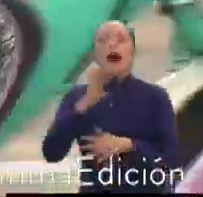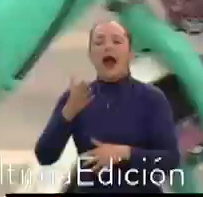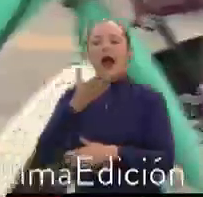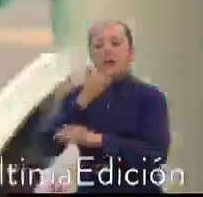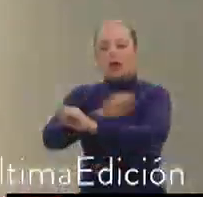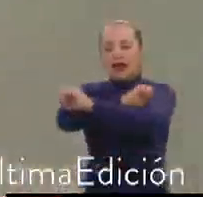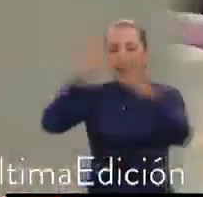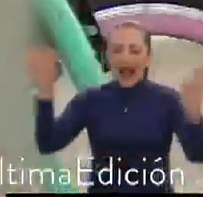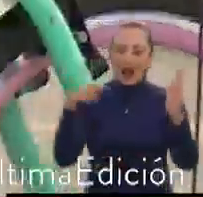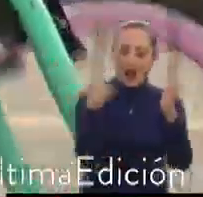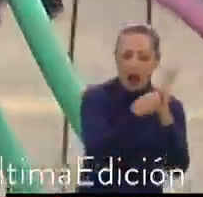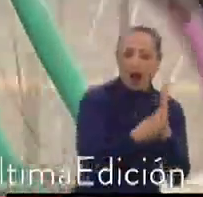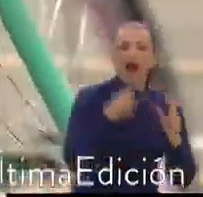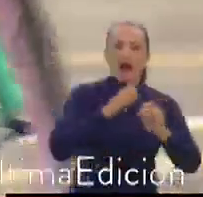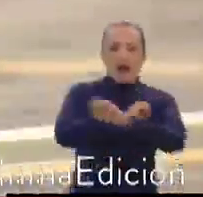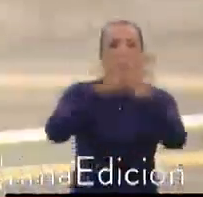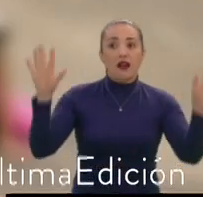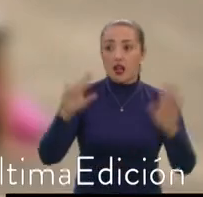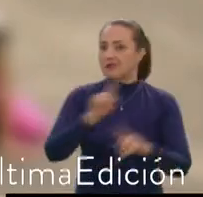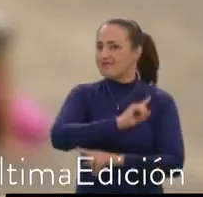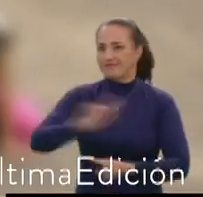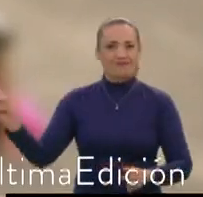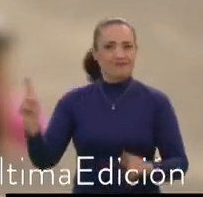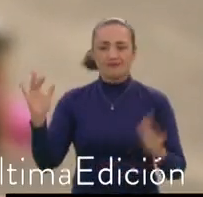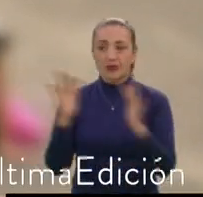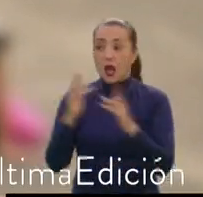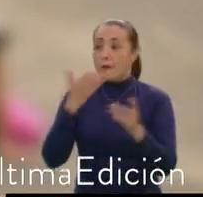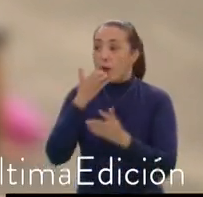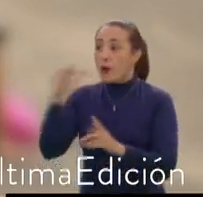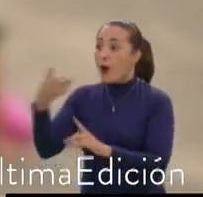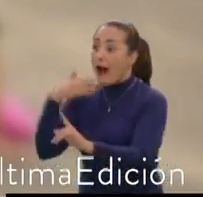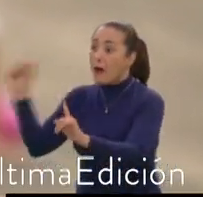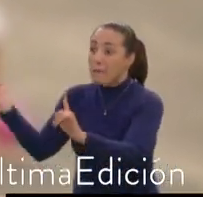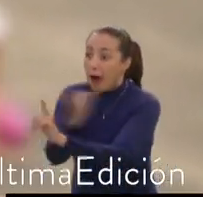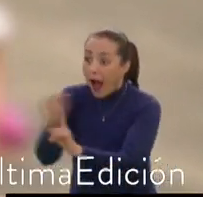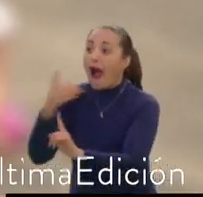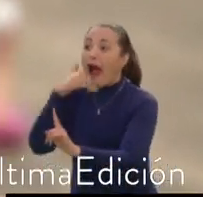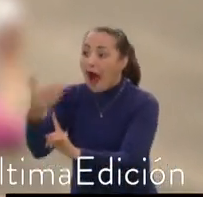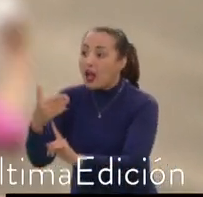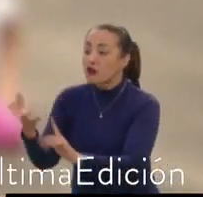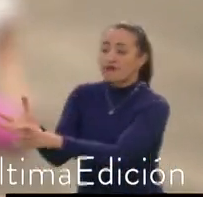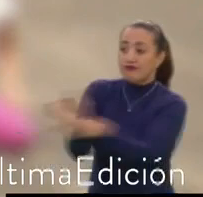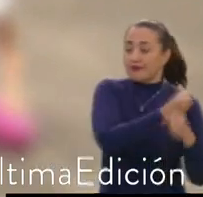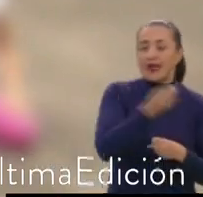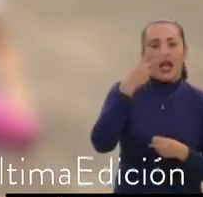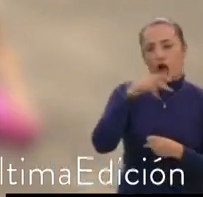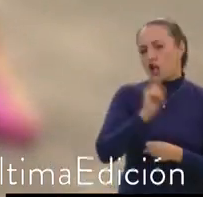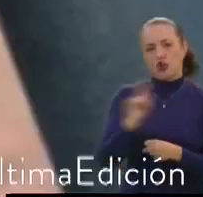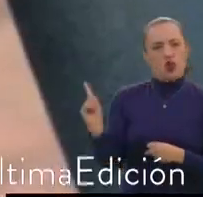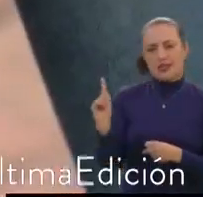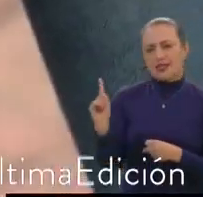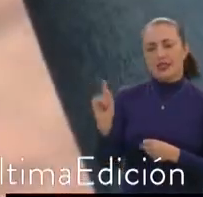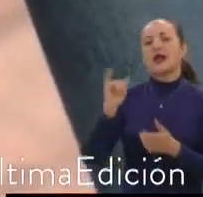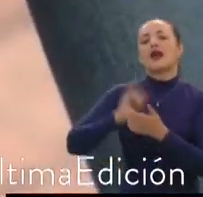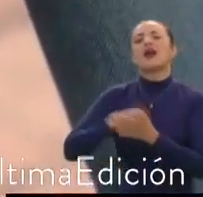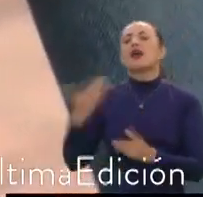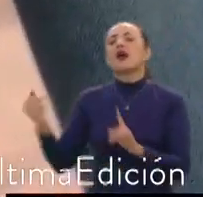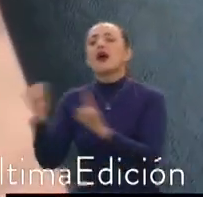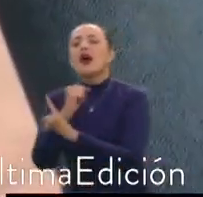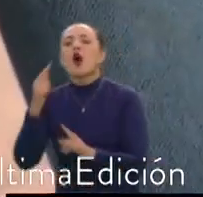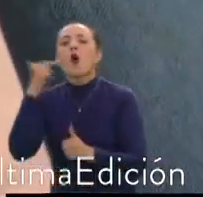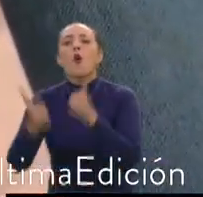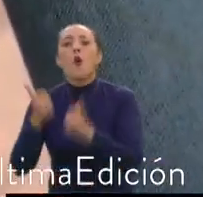claro que el castigo físico no da lugar a la pérdida de la patria potestad. Se distingue el castigo físico del